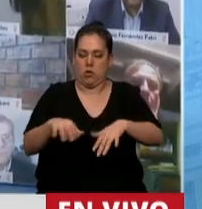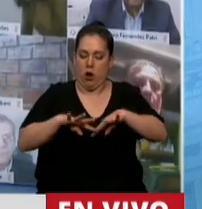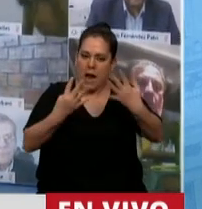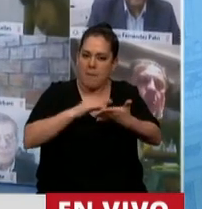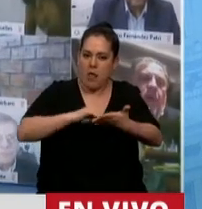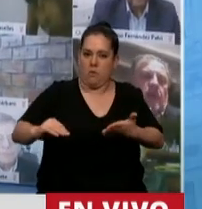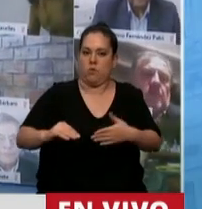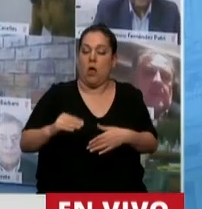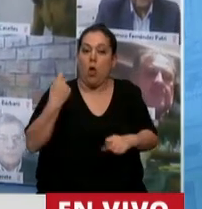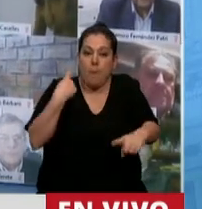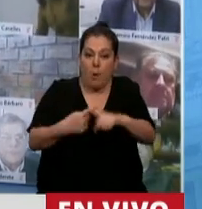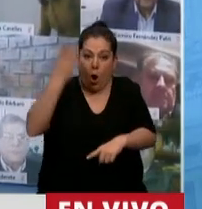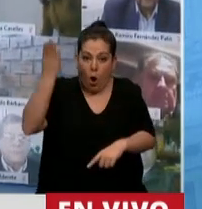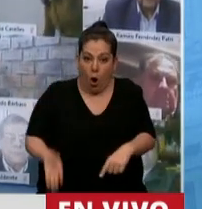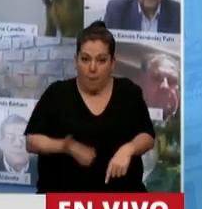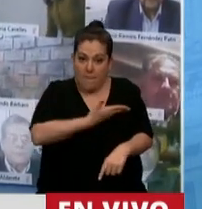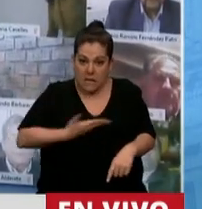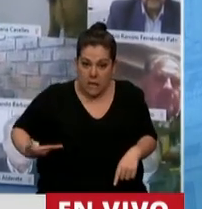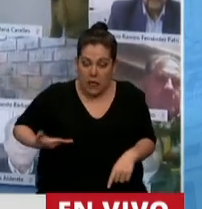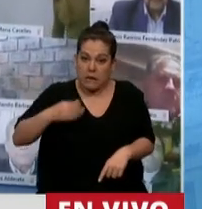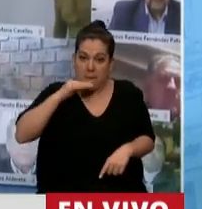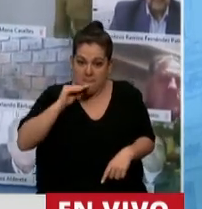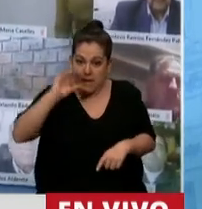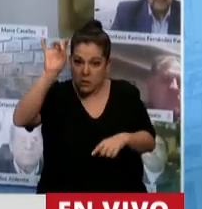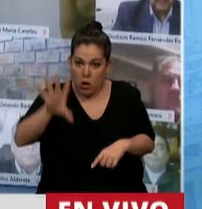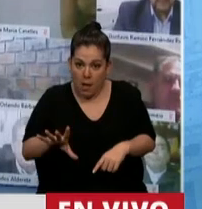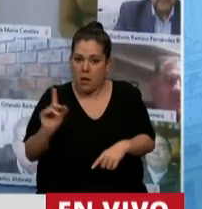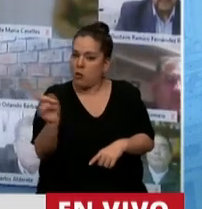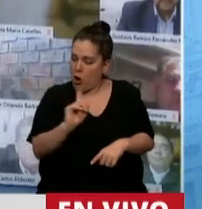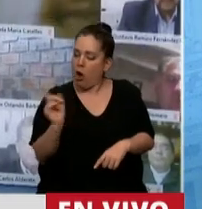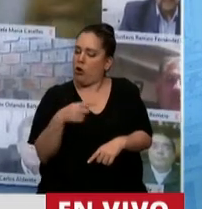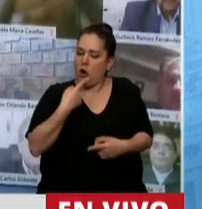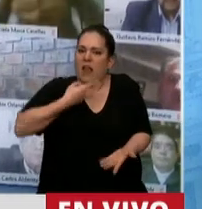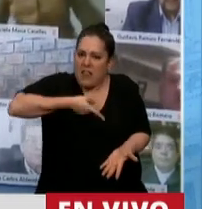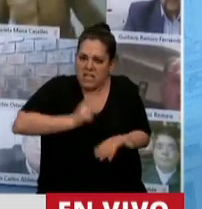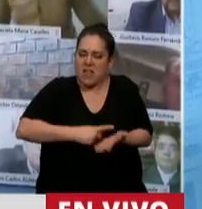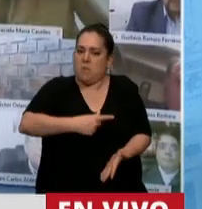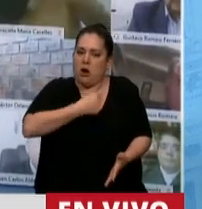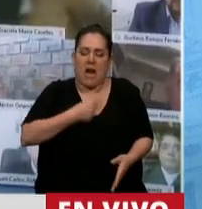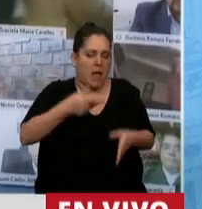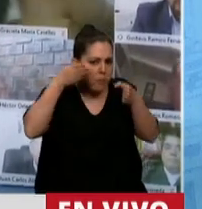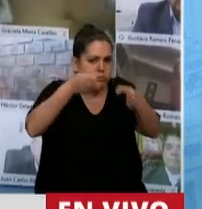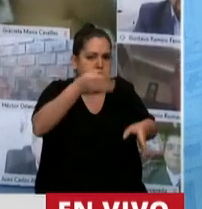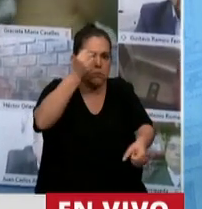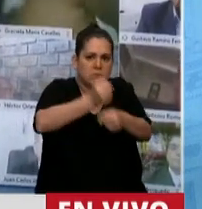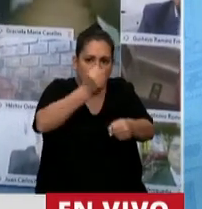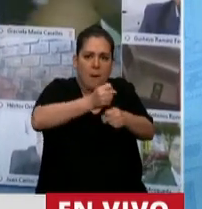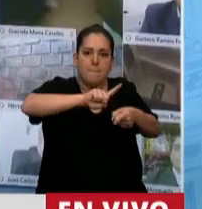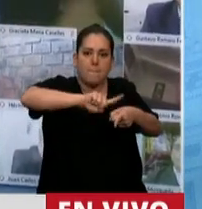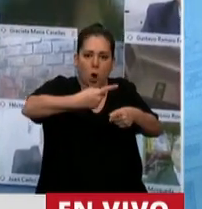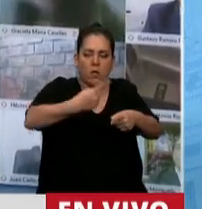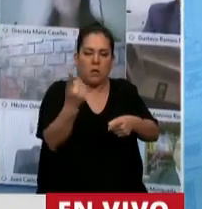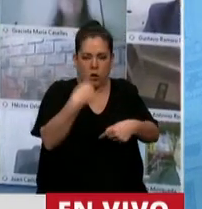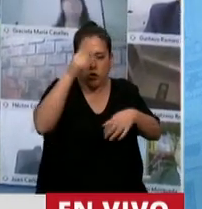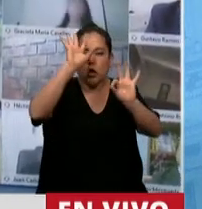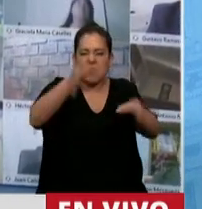No por el Presidente de la Cámara. Los que elegimos la política sabemos lo que